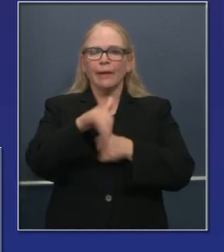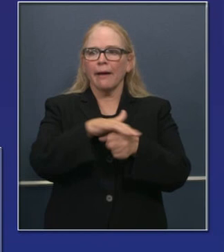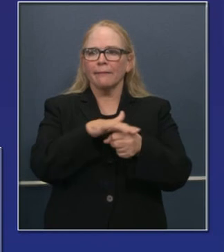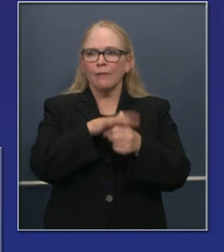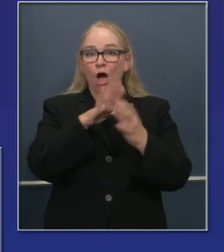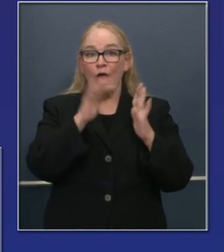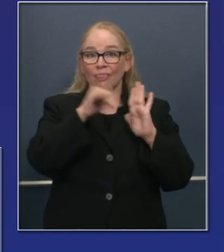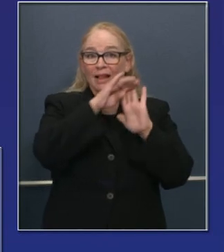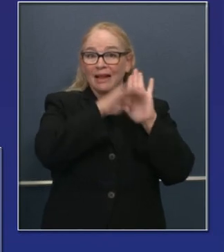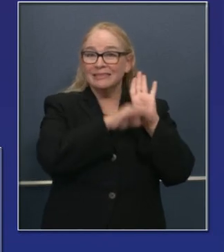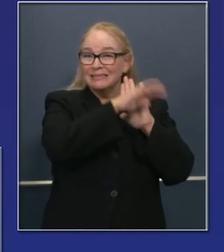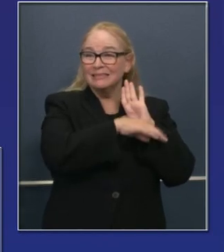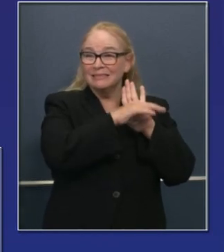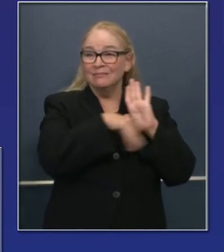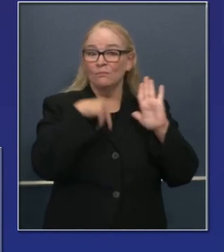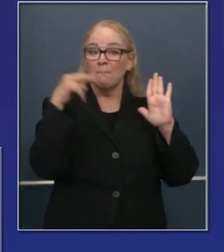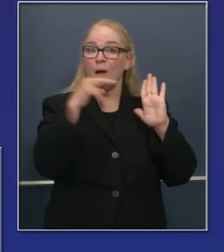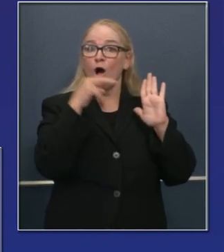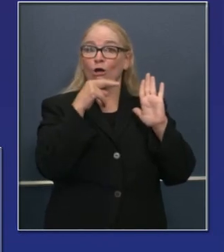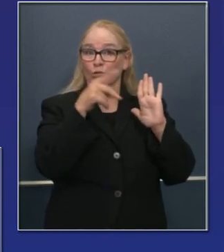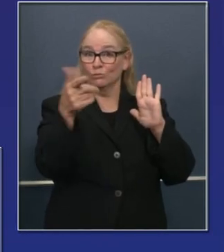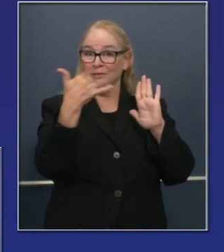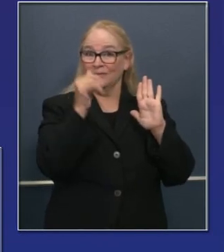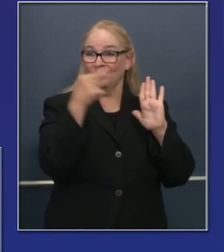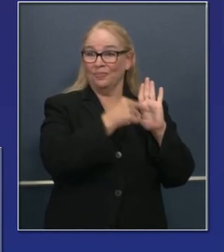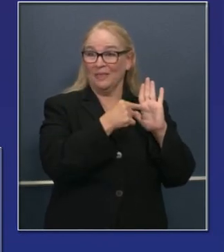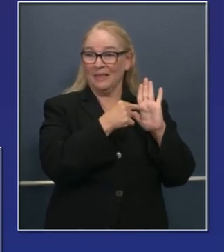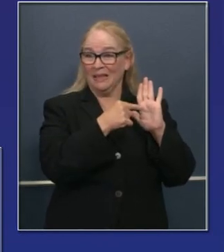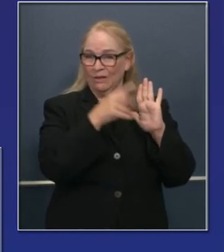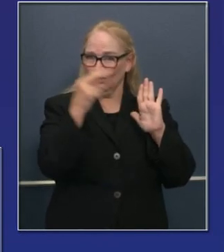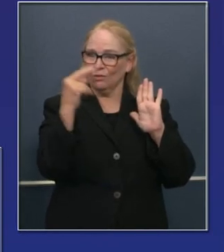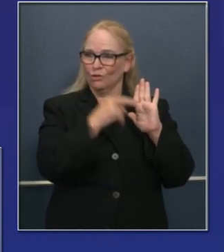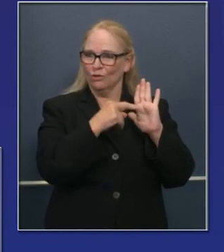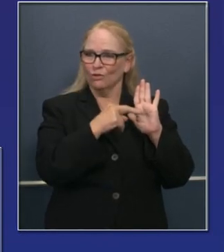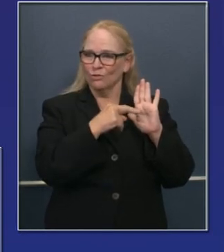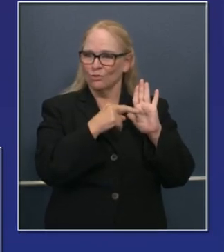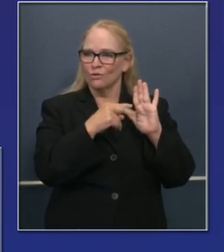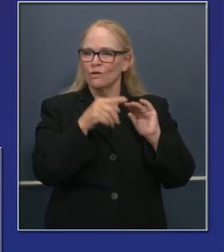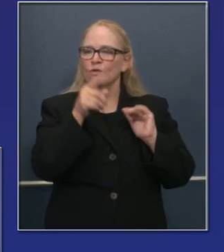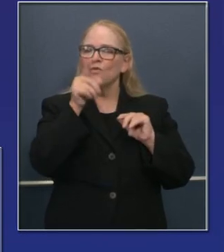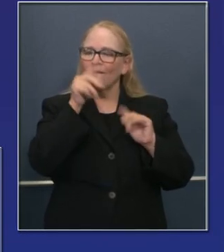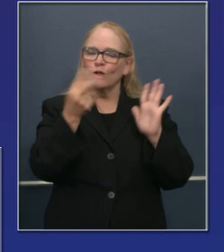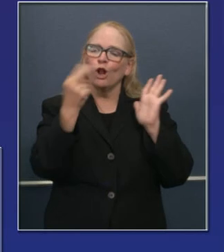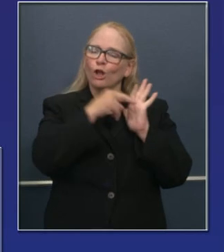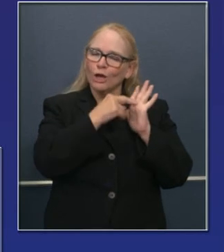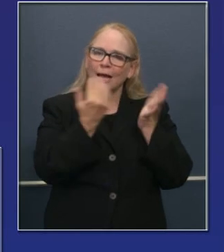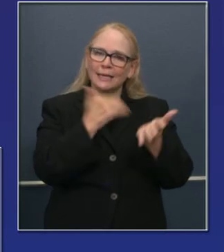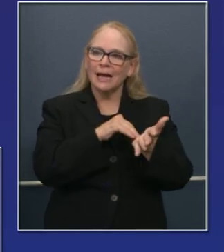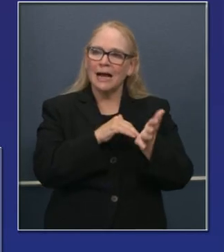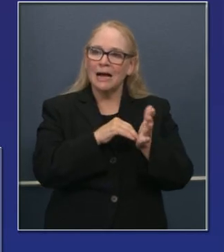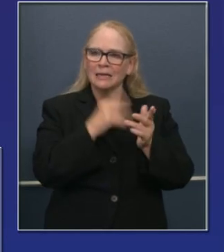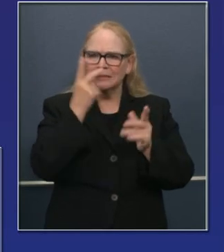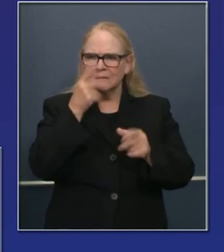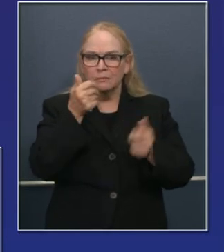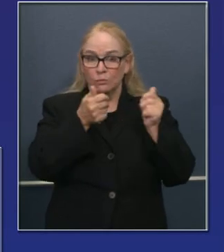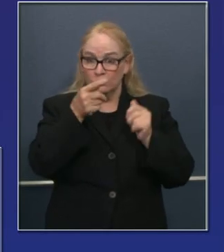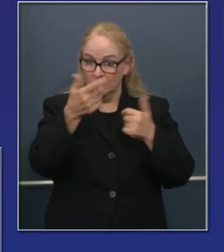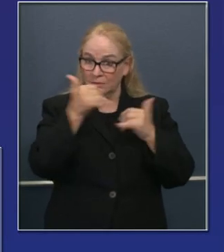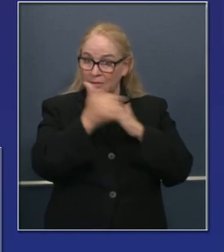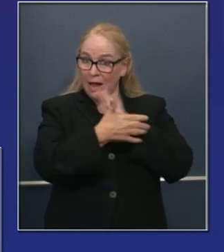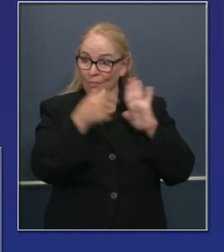de los equipos de intervención que hemos mencionado ya por cierto tiempo. En cuanto a los nuevos esfuerzos que anunciamos el lunes pasado,